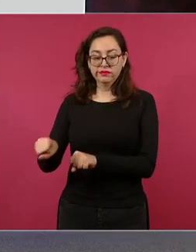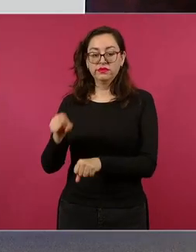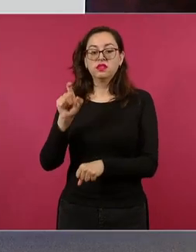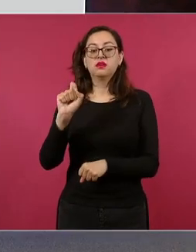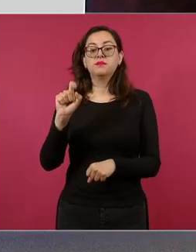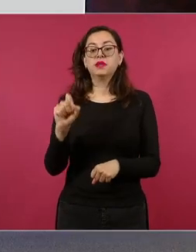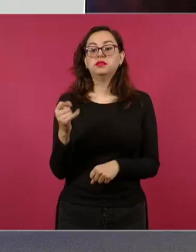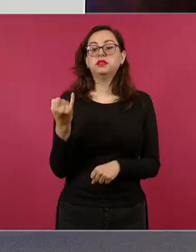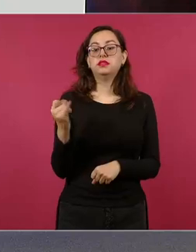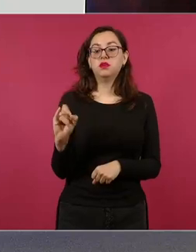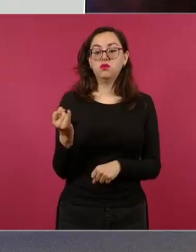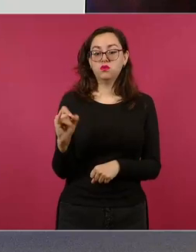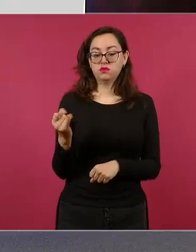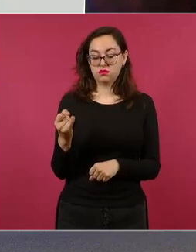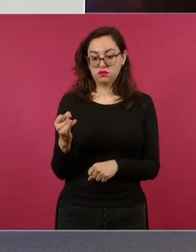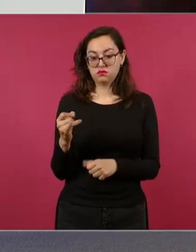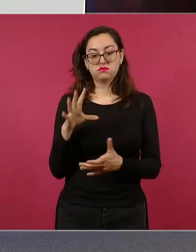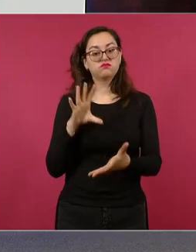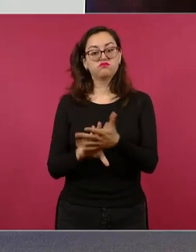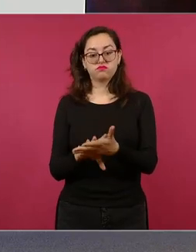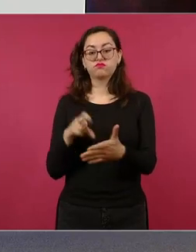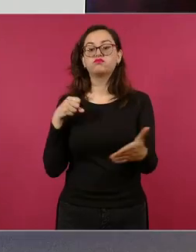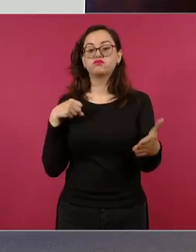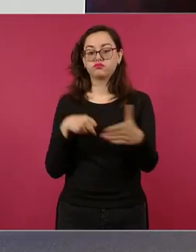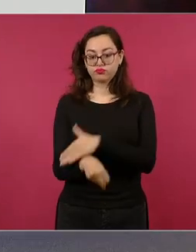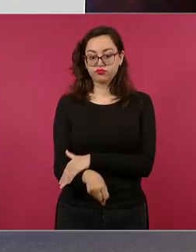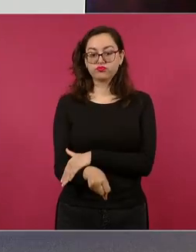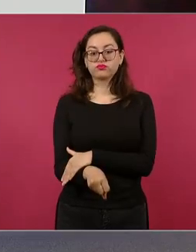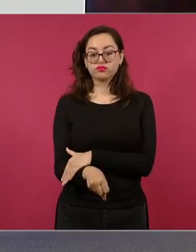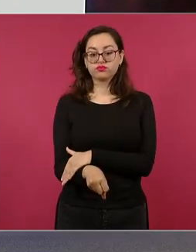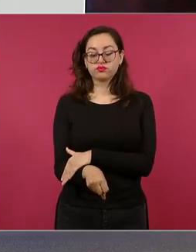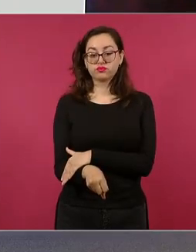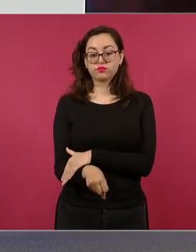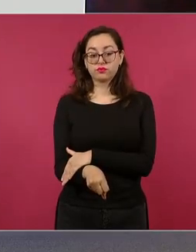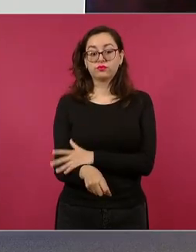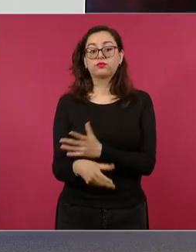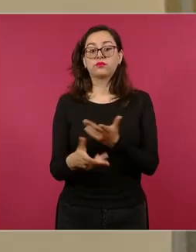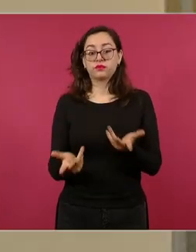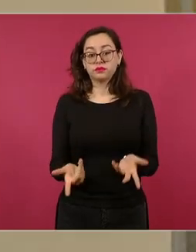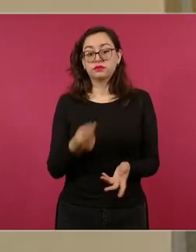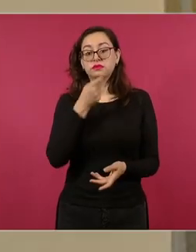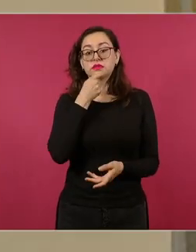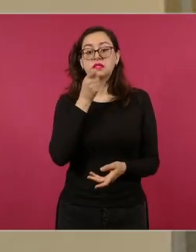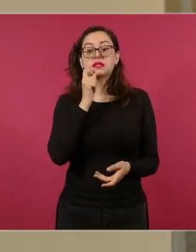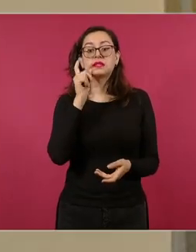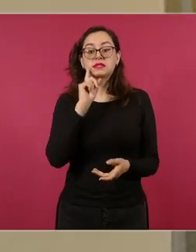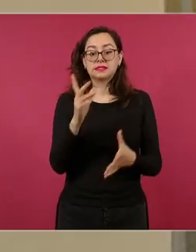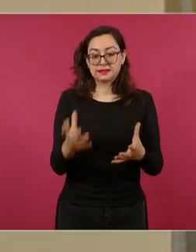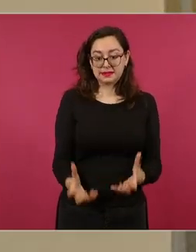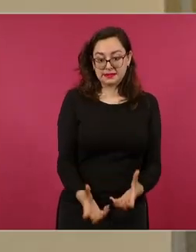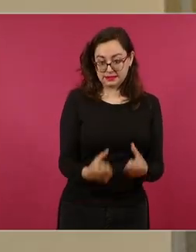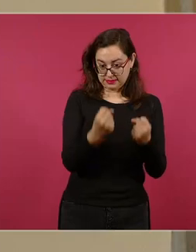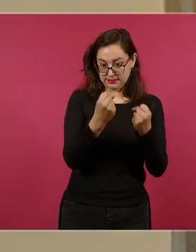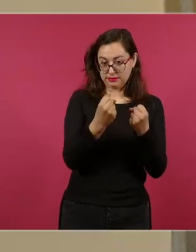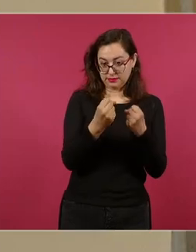Fiscalía del Estado y se logró incluso rescatar a la víctima.